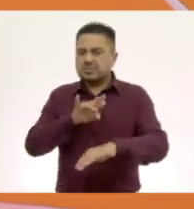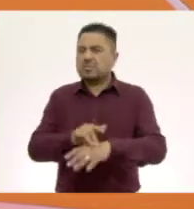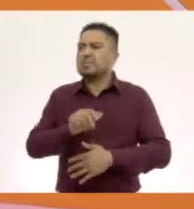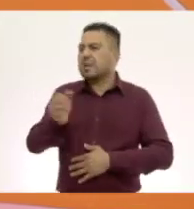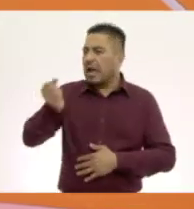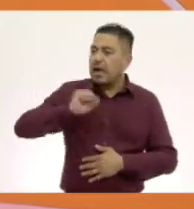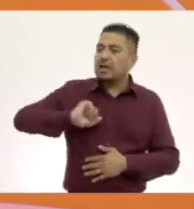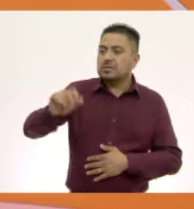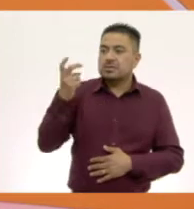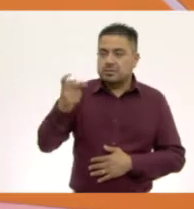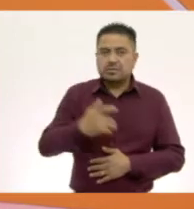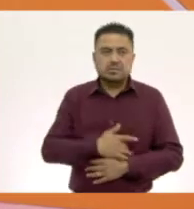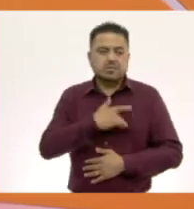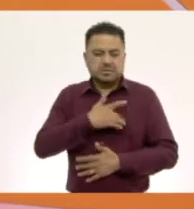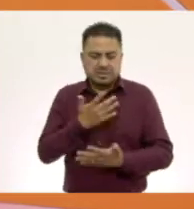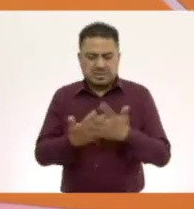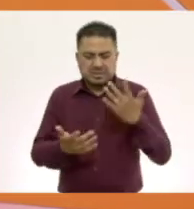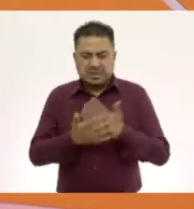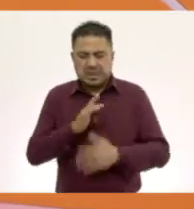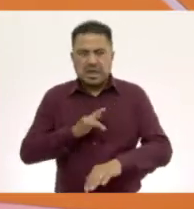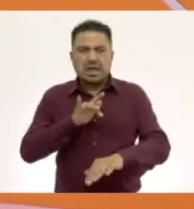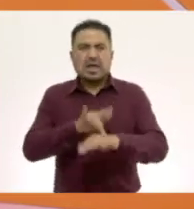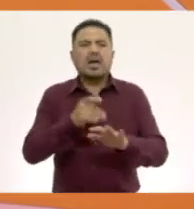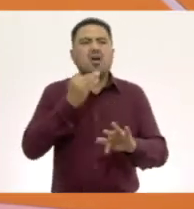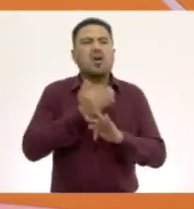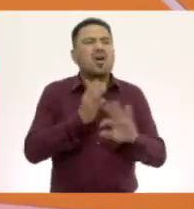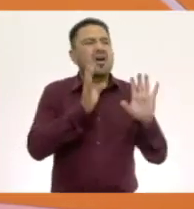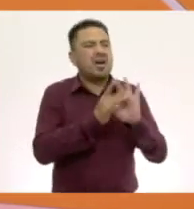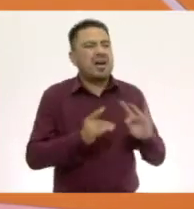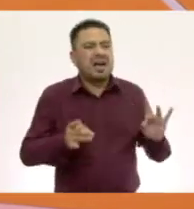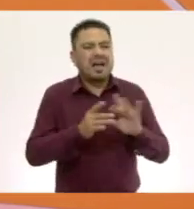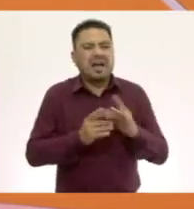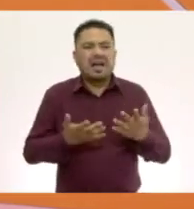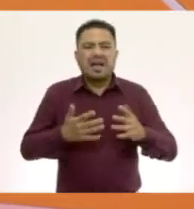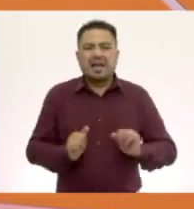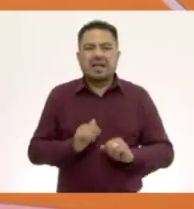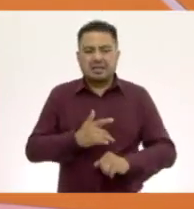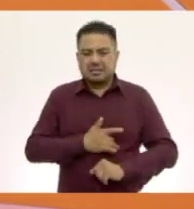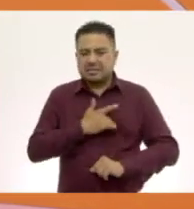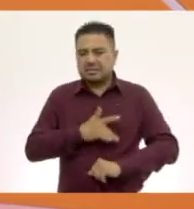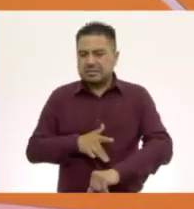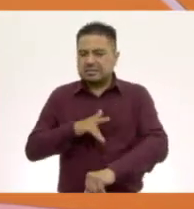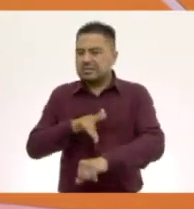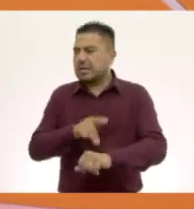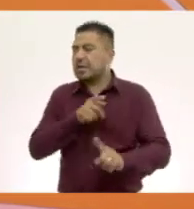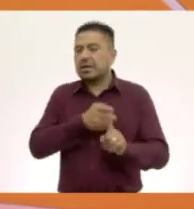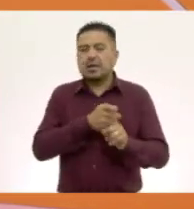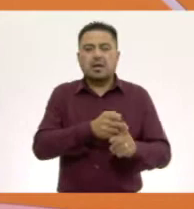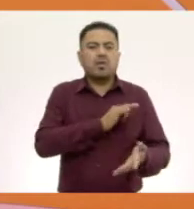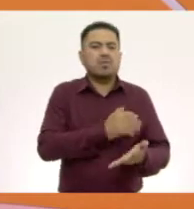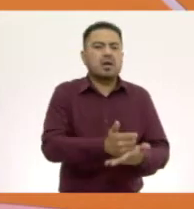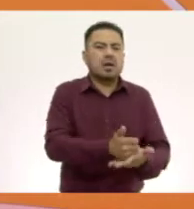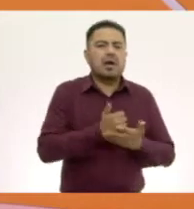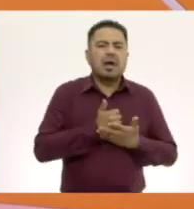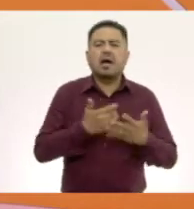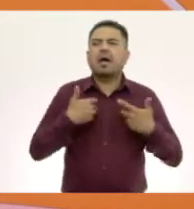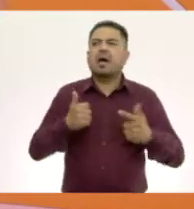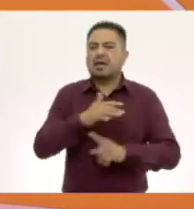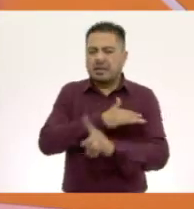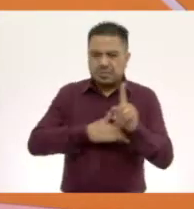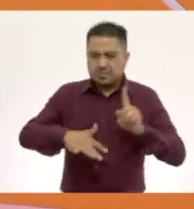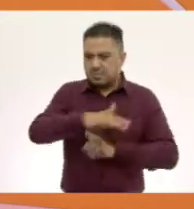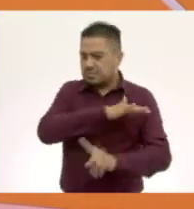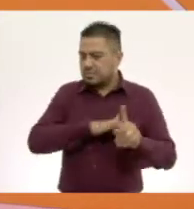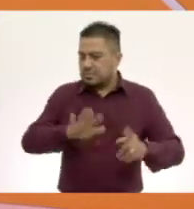es. El sentido del tacto, como nos han estado explicando, el sentido del tacto nos puede ayudar a entender el entorno. Bueno,